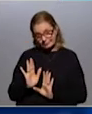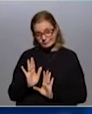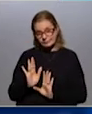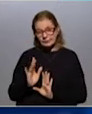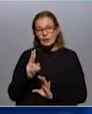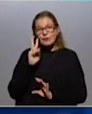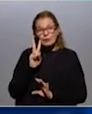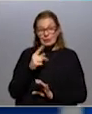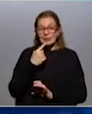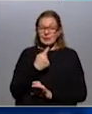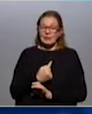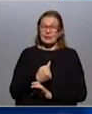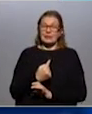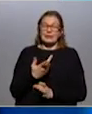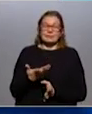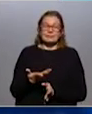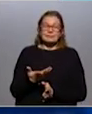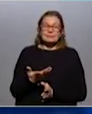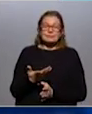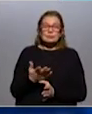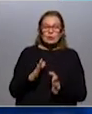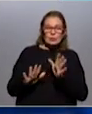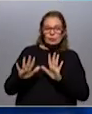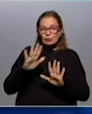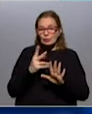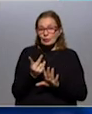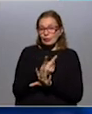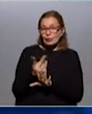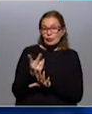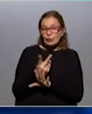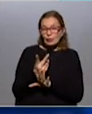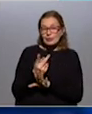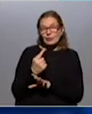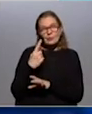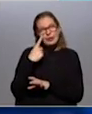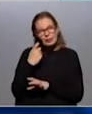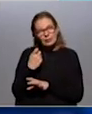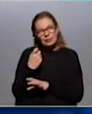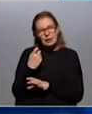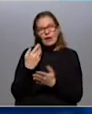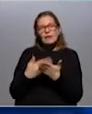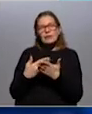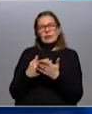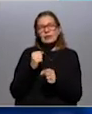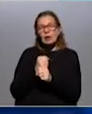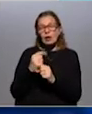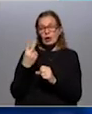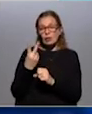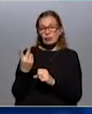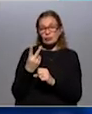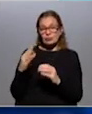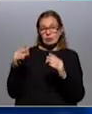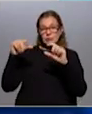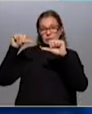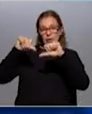Y viste lo que te decía, ¿no? Como la interacción de esas dos es lo que te pauta el desempleo. Por ende, cuando las dos caen, puedes